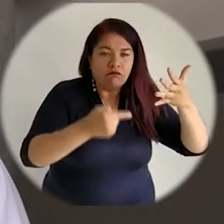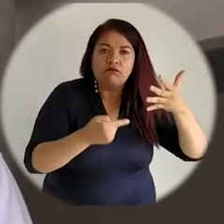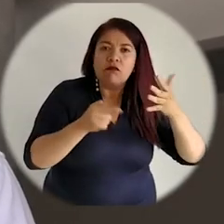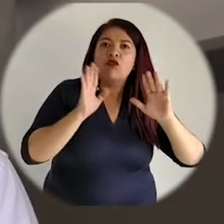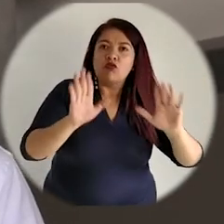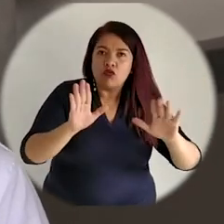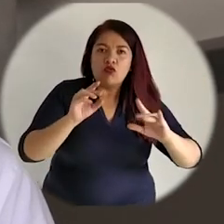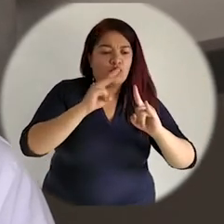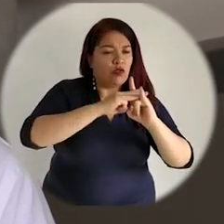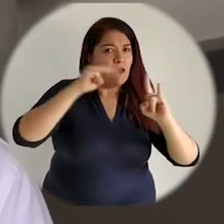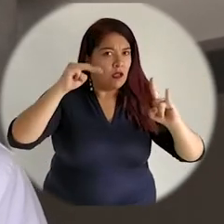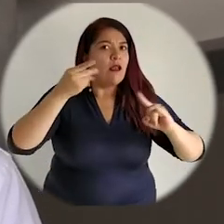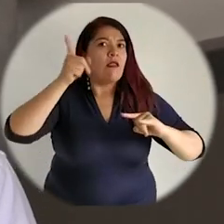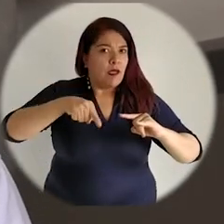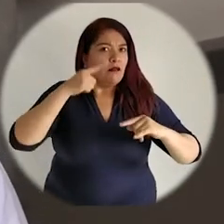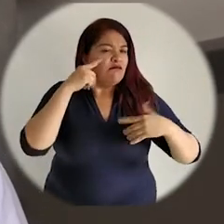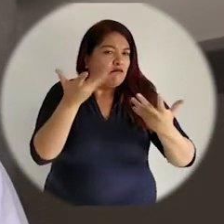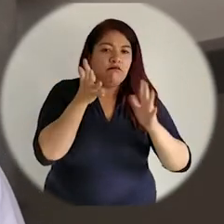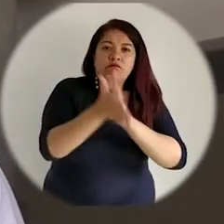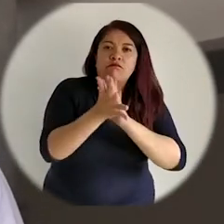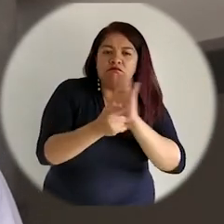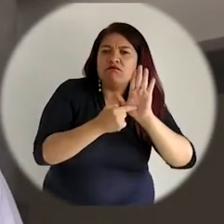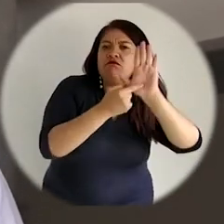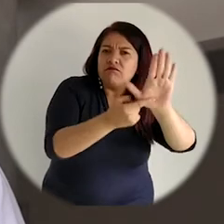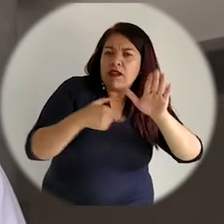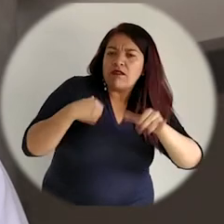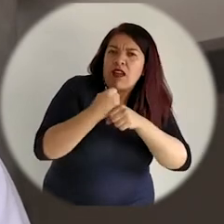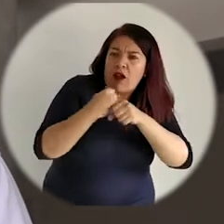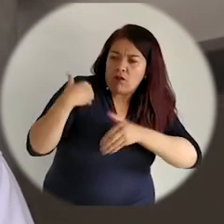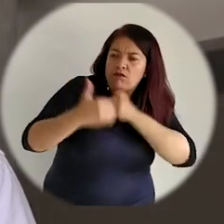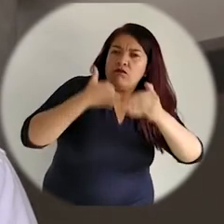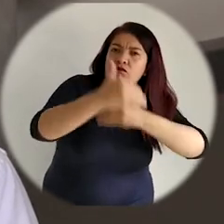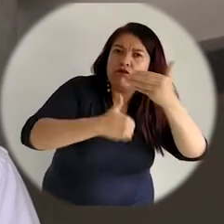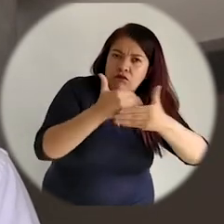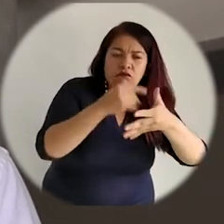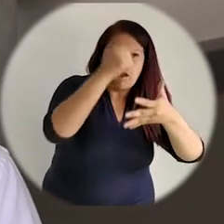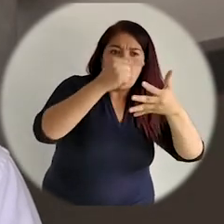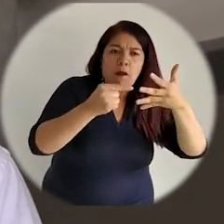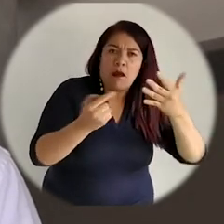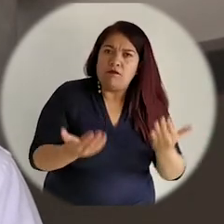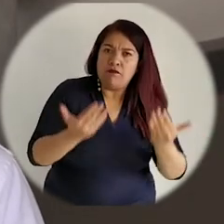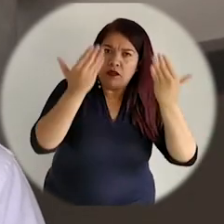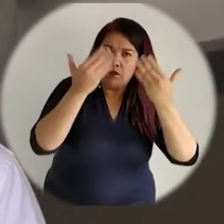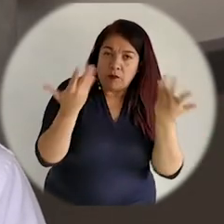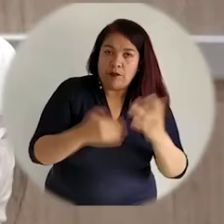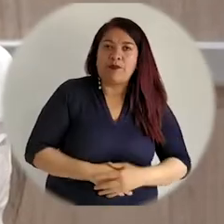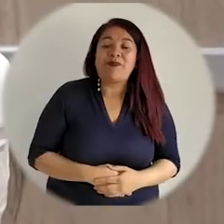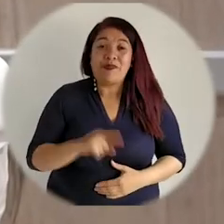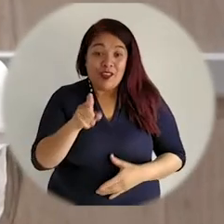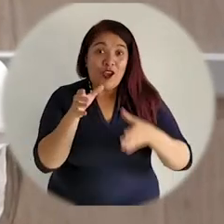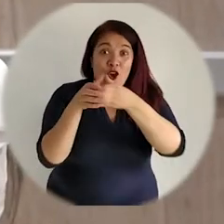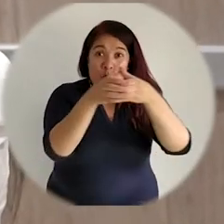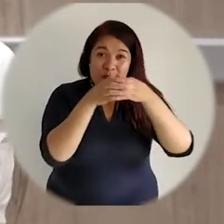dimensiones del programa a nivel institucional y también contar lo que hemos hecho hasta el momento, todos los resultados que hemos obtenido.